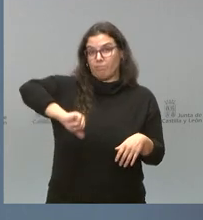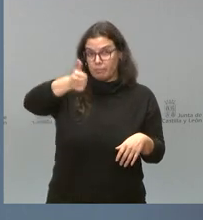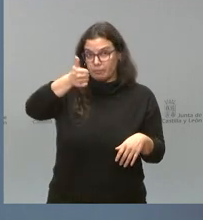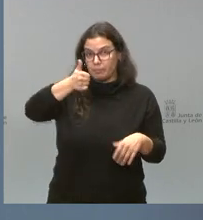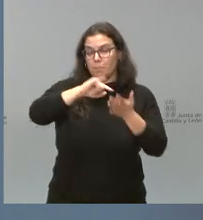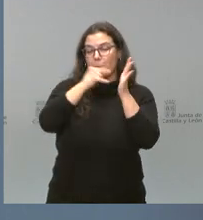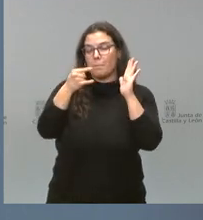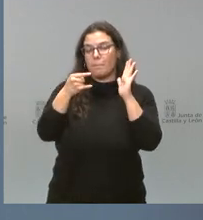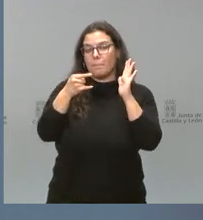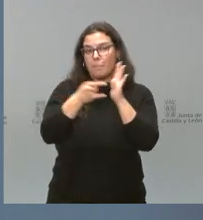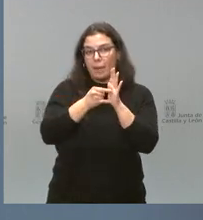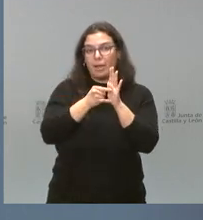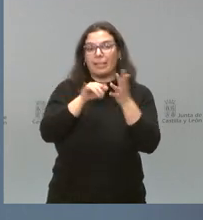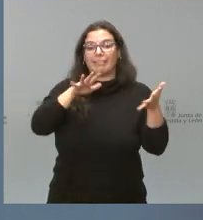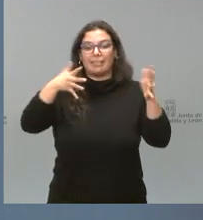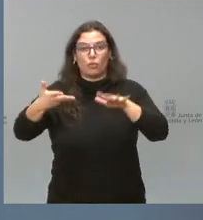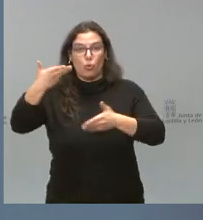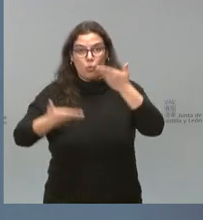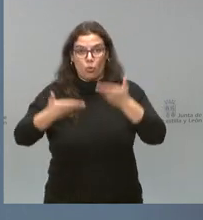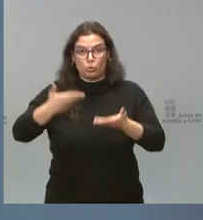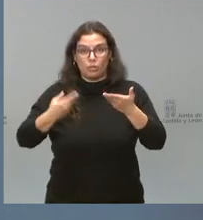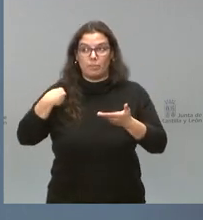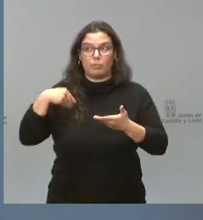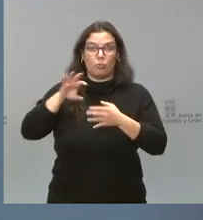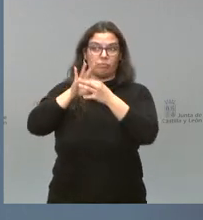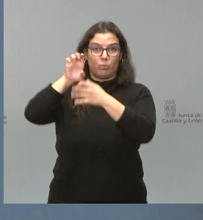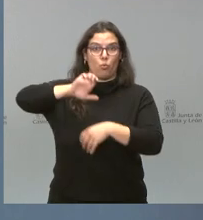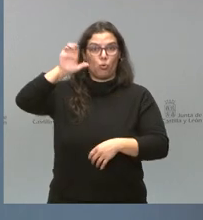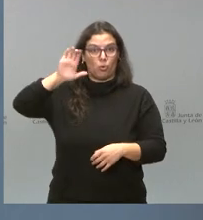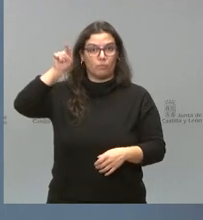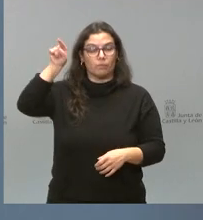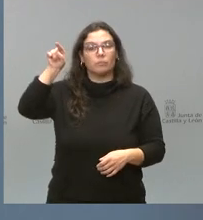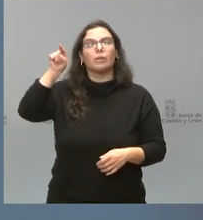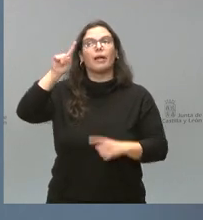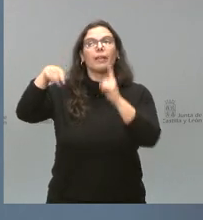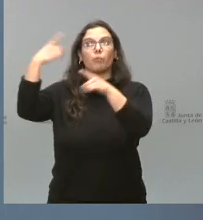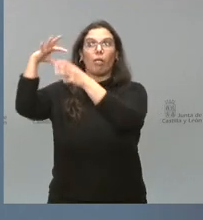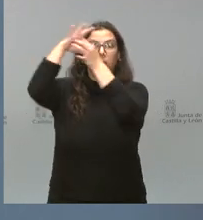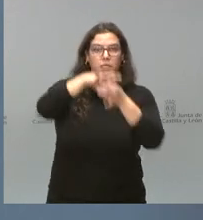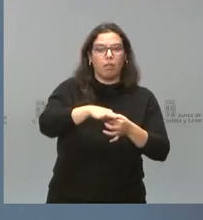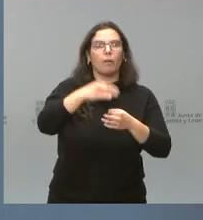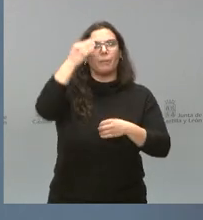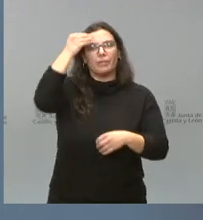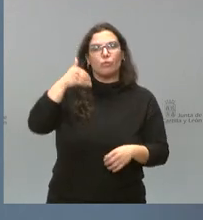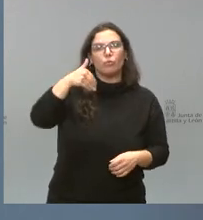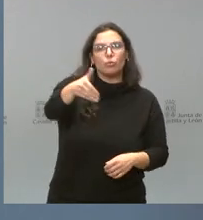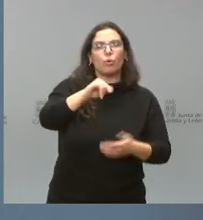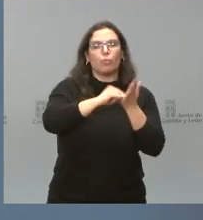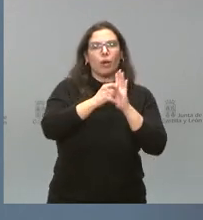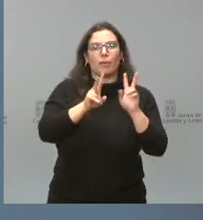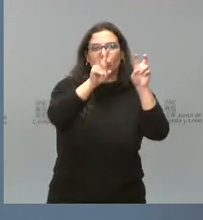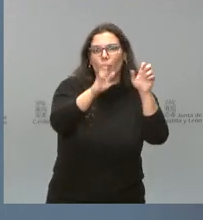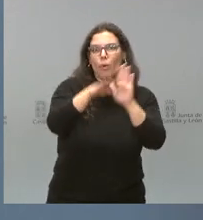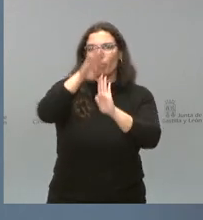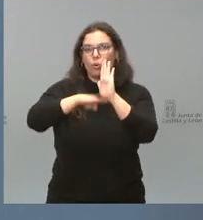plan de transición justa que se ha presentado en la Unión Europea y será el momento en el cual, lógicamente, enlazaremos, pensando en el futuro, a nuevos proyectos y a nuevos programas. Pero,